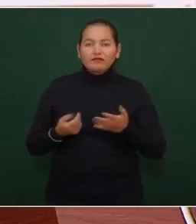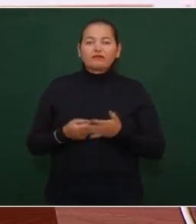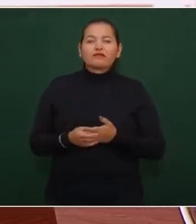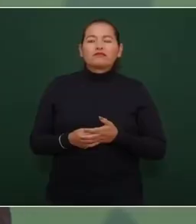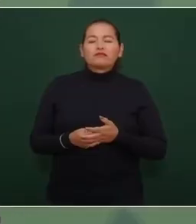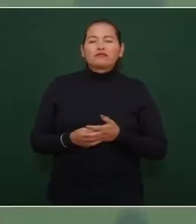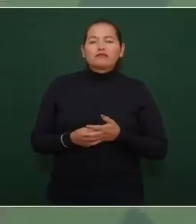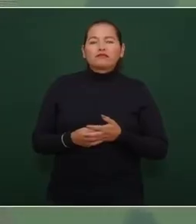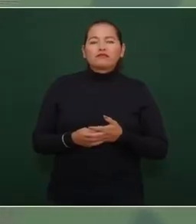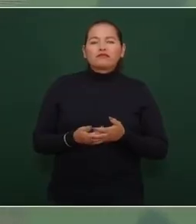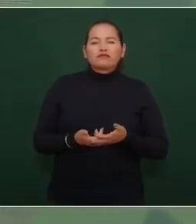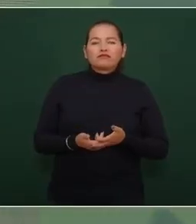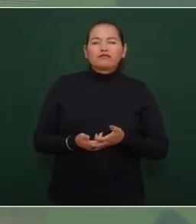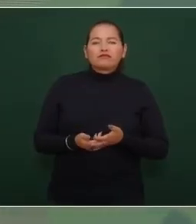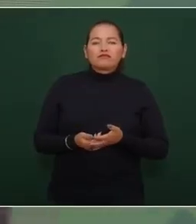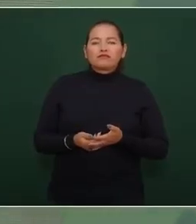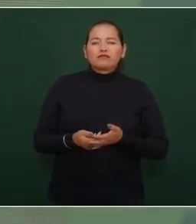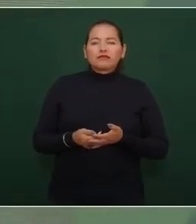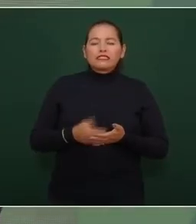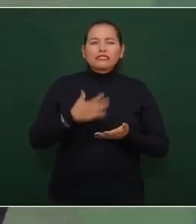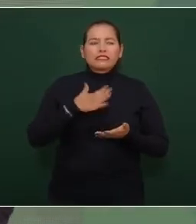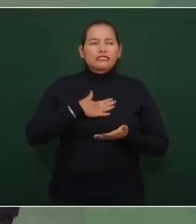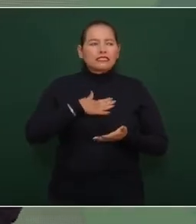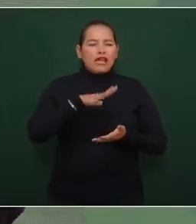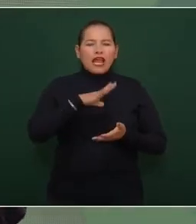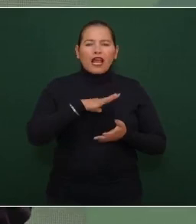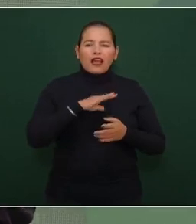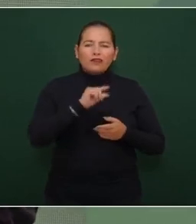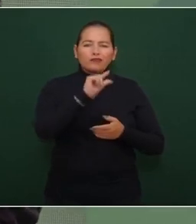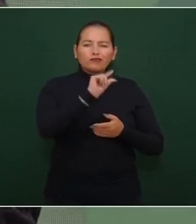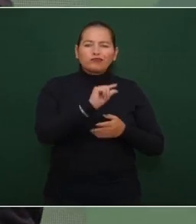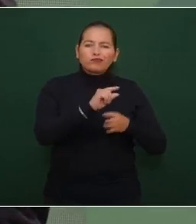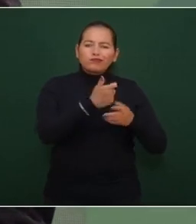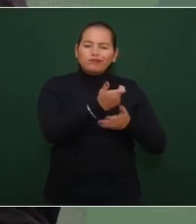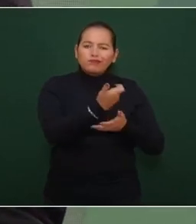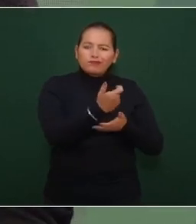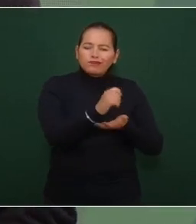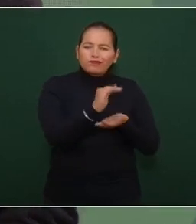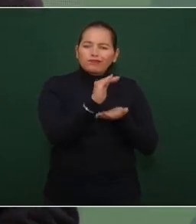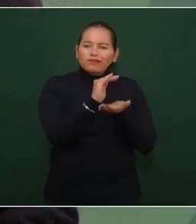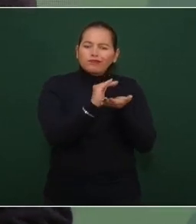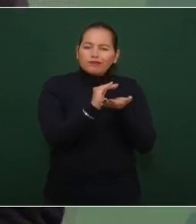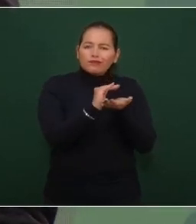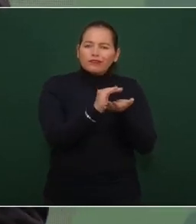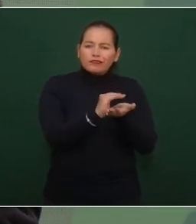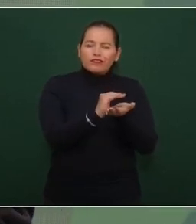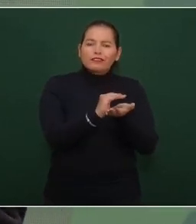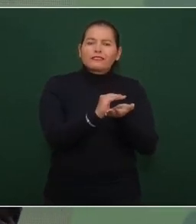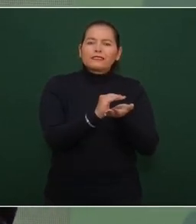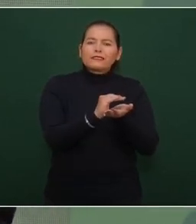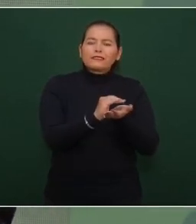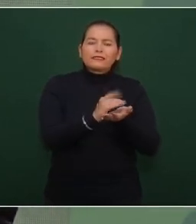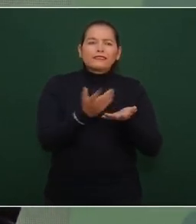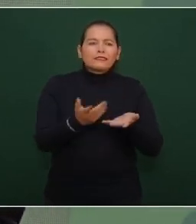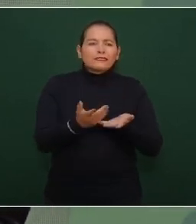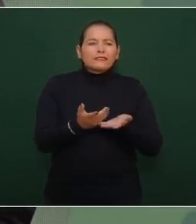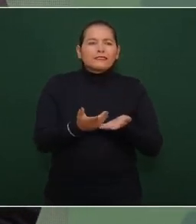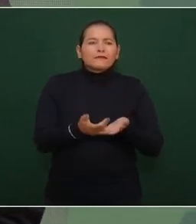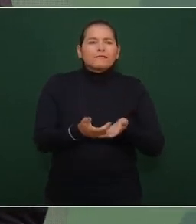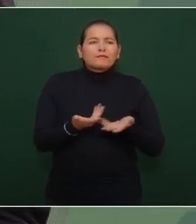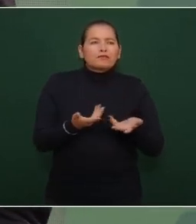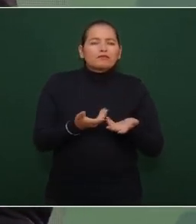con menos ingresos no han dejado de consumir